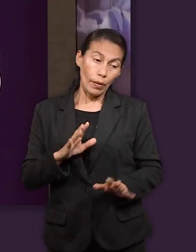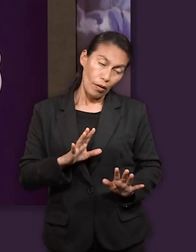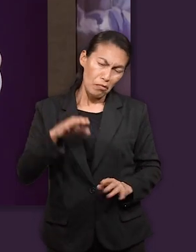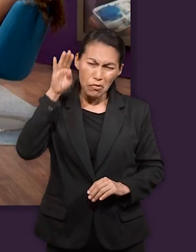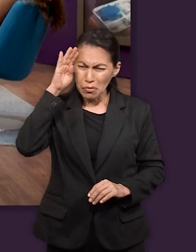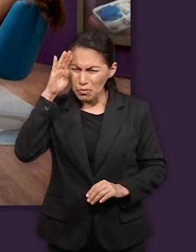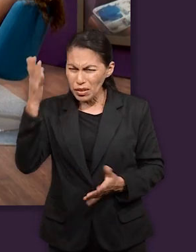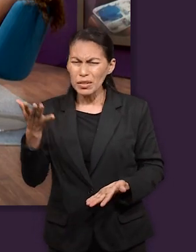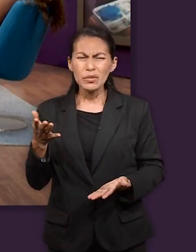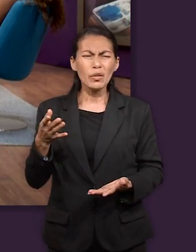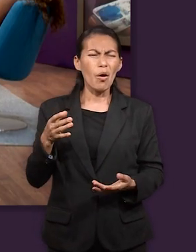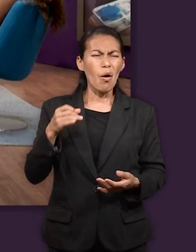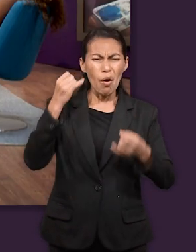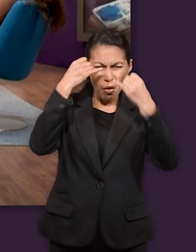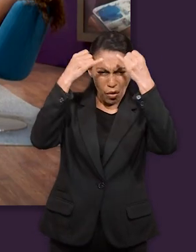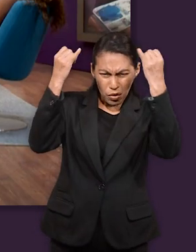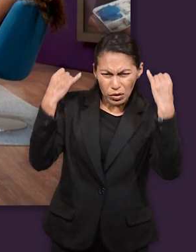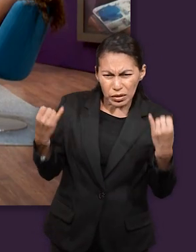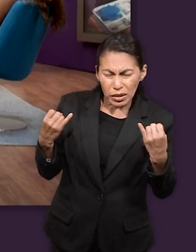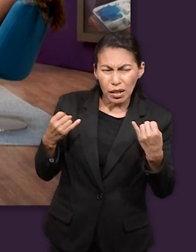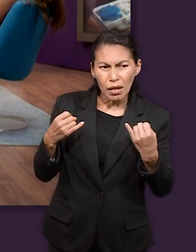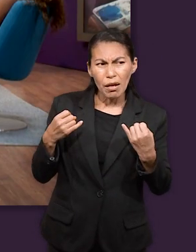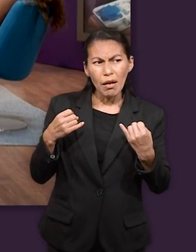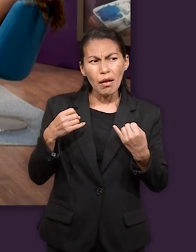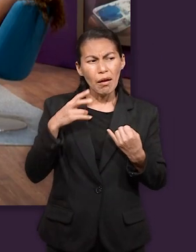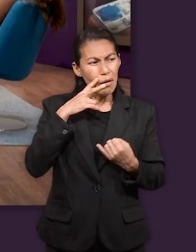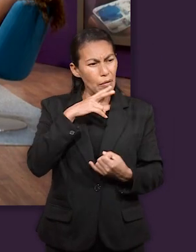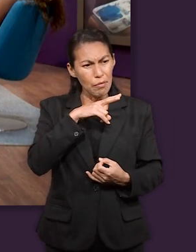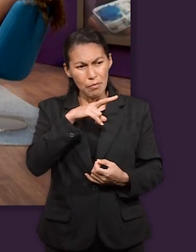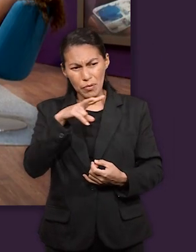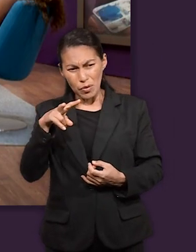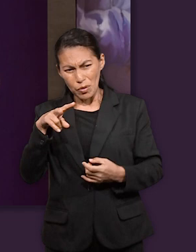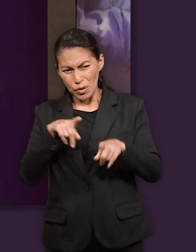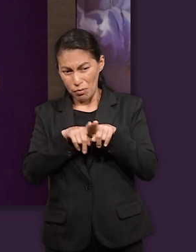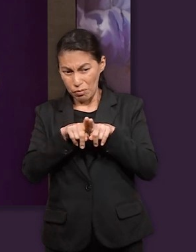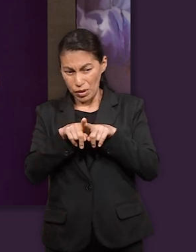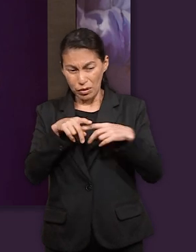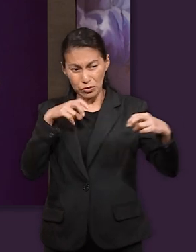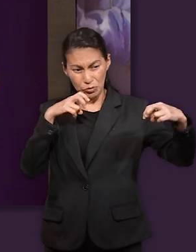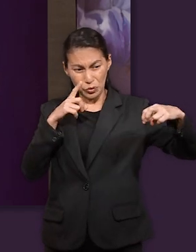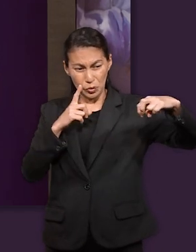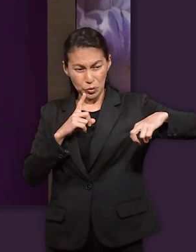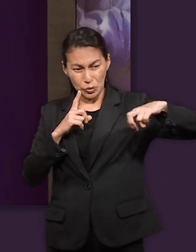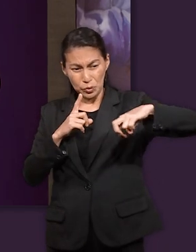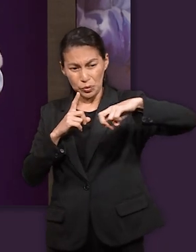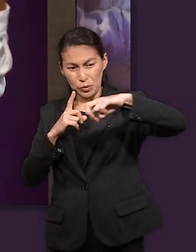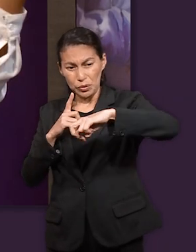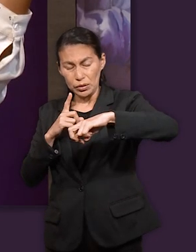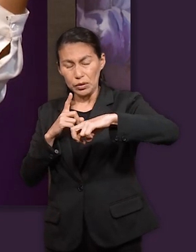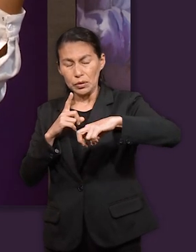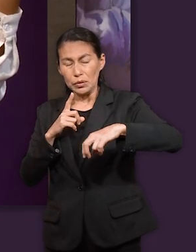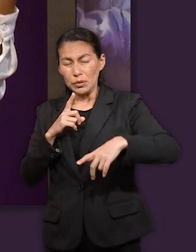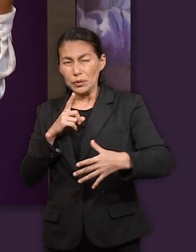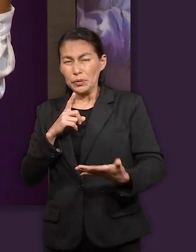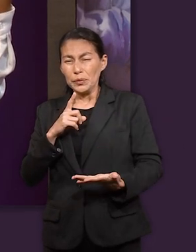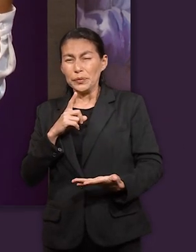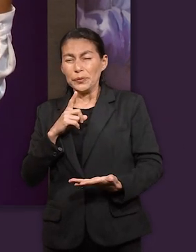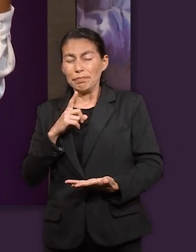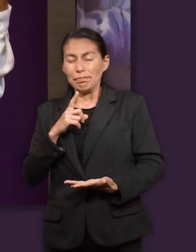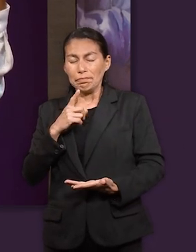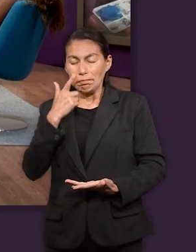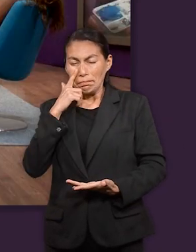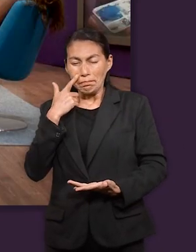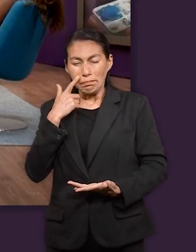reafirmó su fe y la certeza de que Dios estaba con él cuando sus hermanos se inclinaron porque recordemos que antes él había